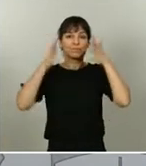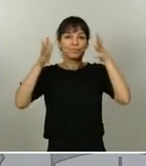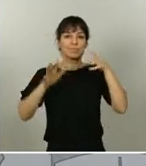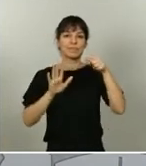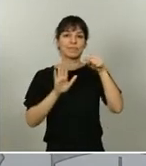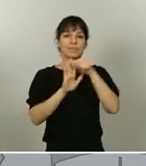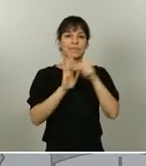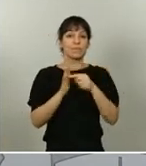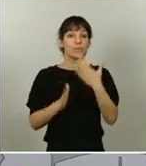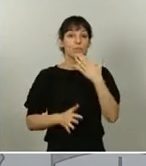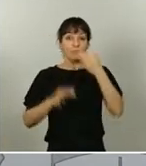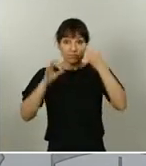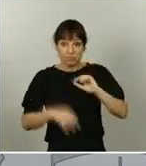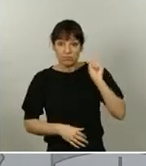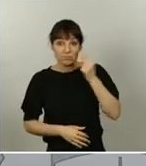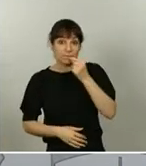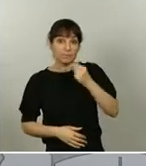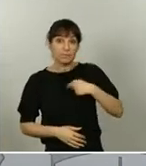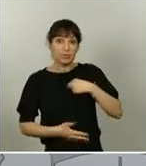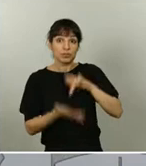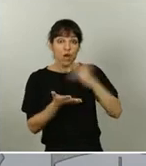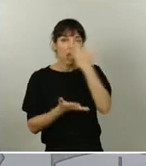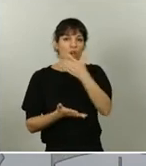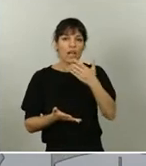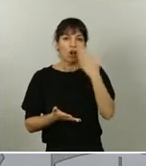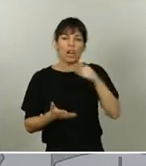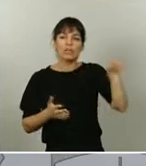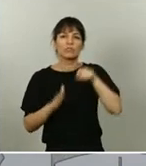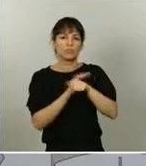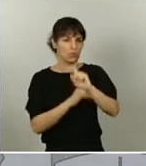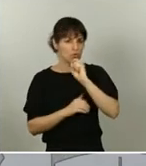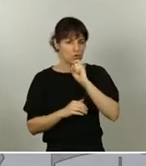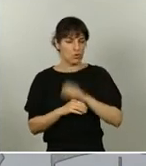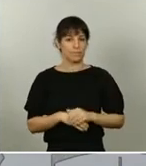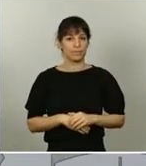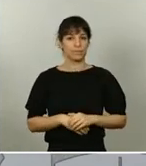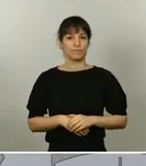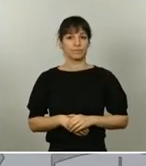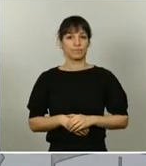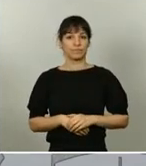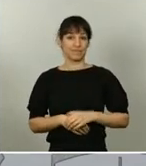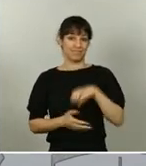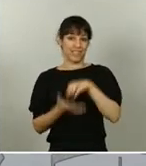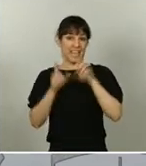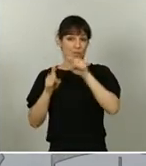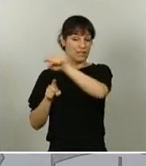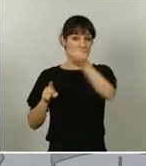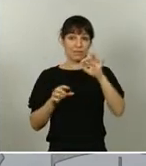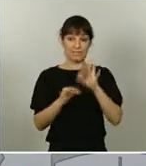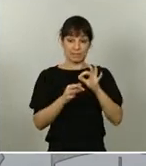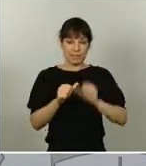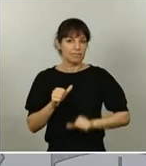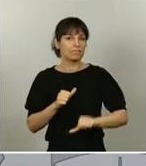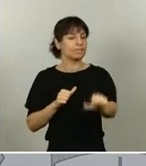que pudieran producirse en los colegios. Cada centro educativo, a partir del mes de septiembre, tendrá que abrir